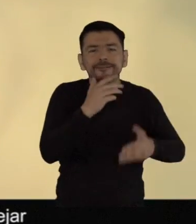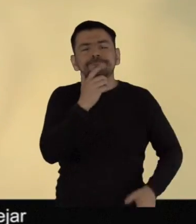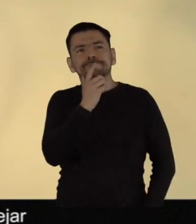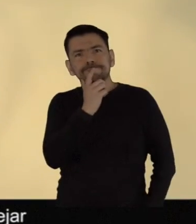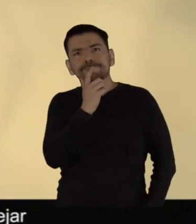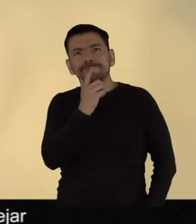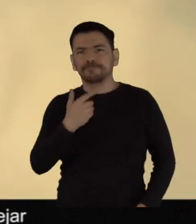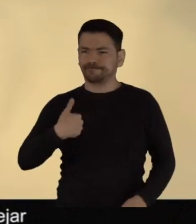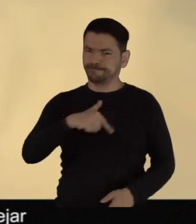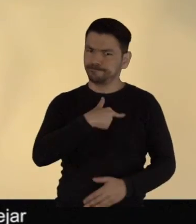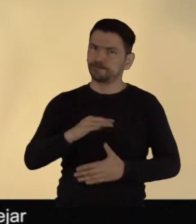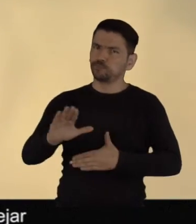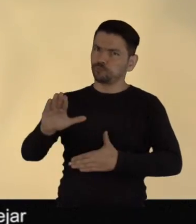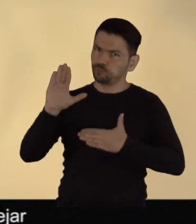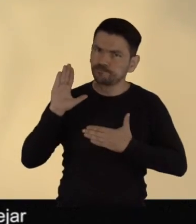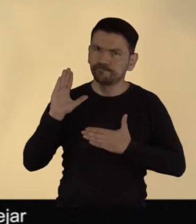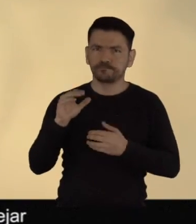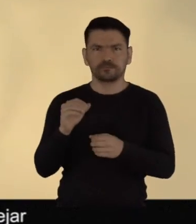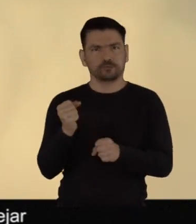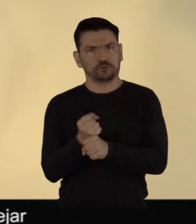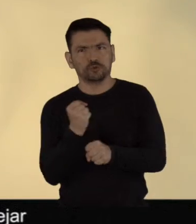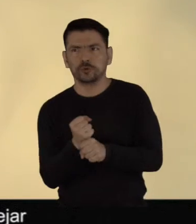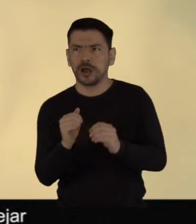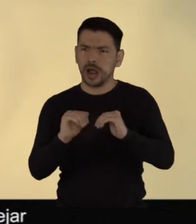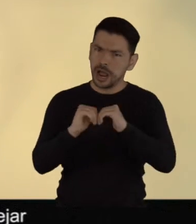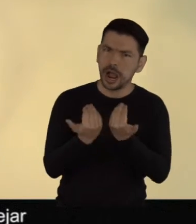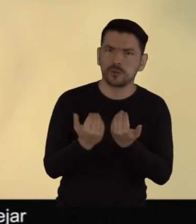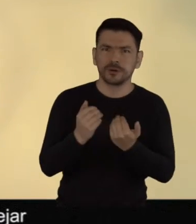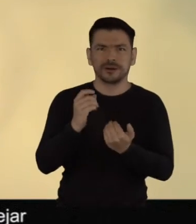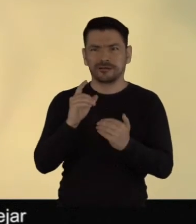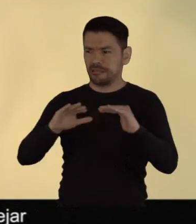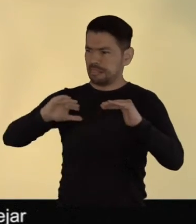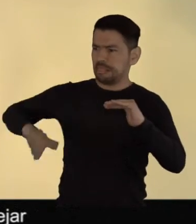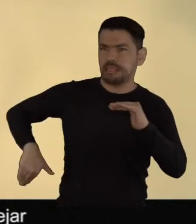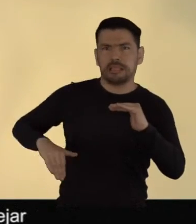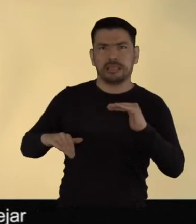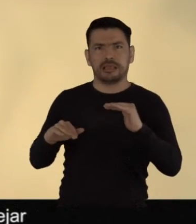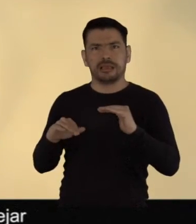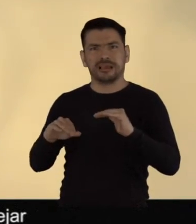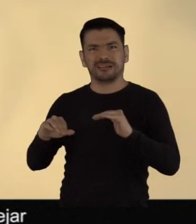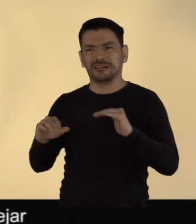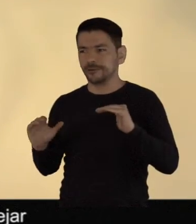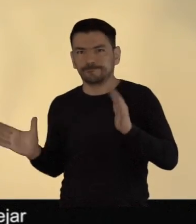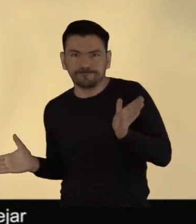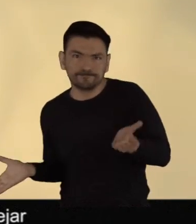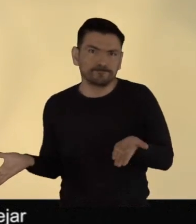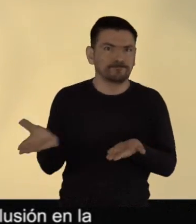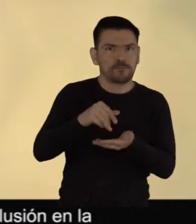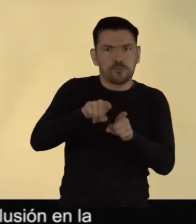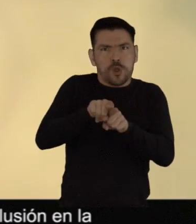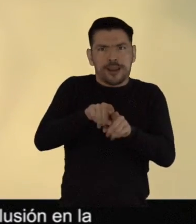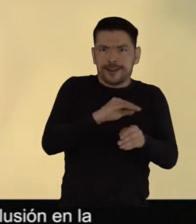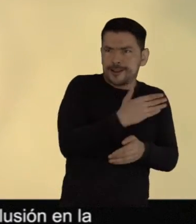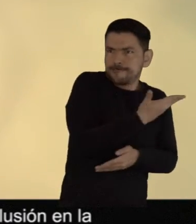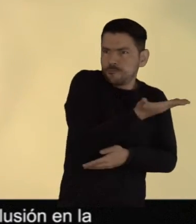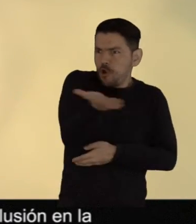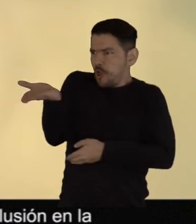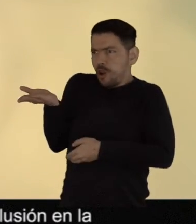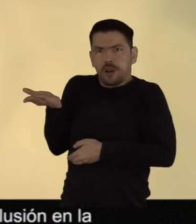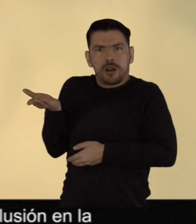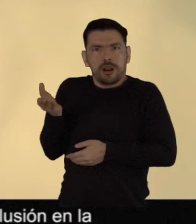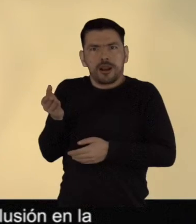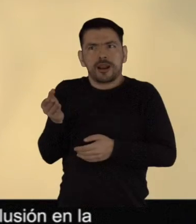Cumplir con la promesa de no dejar a nadie atrás y alcanzar el ODS-4 se traduce